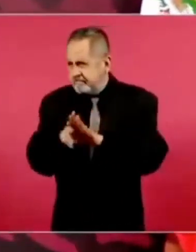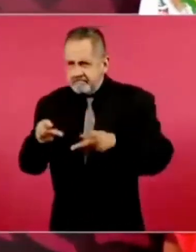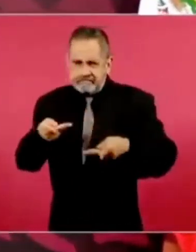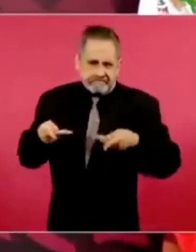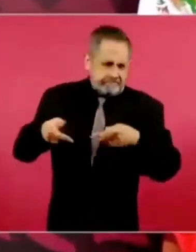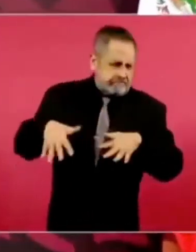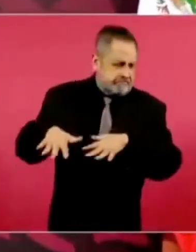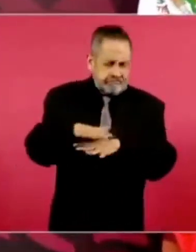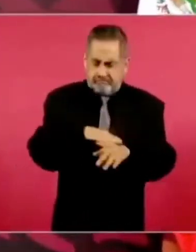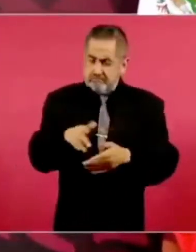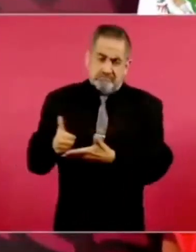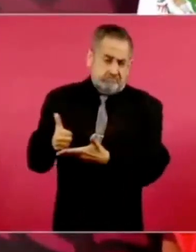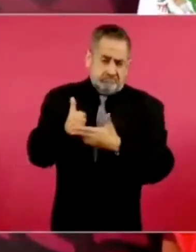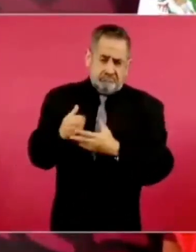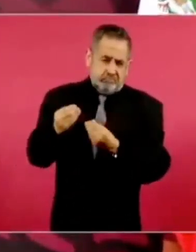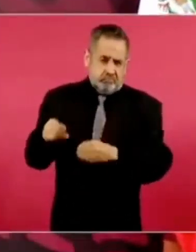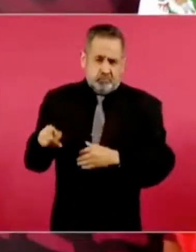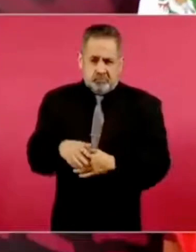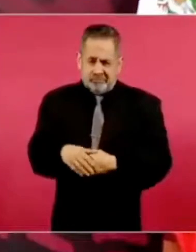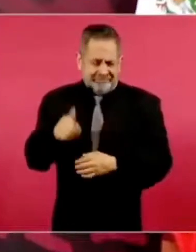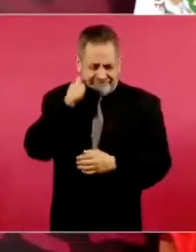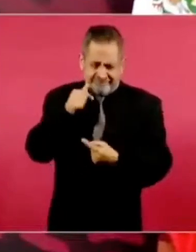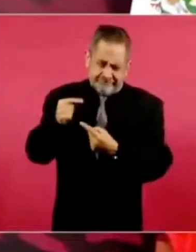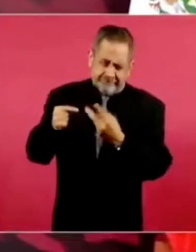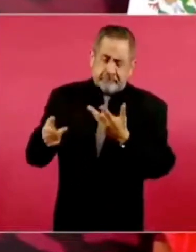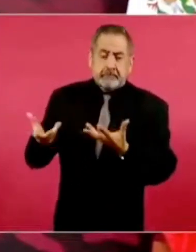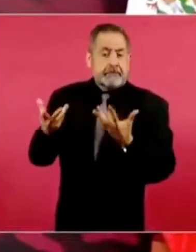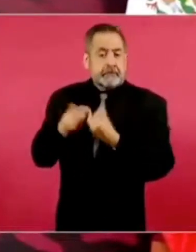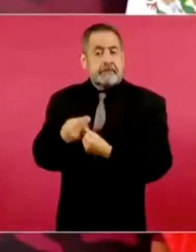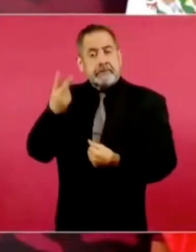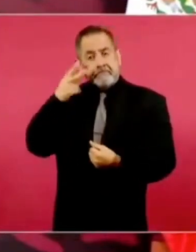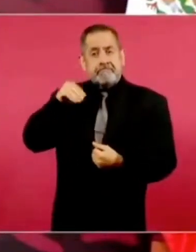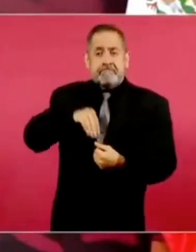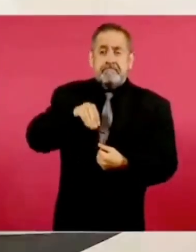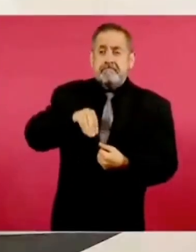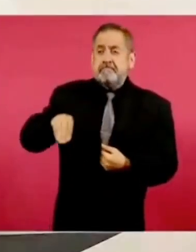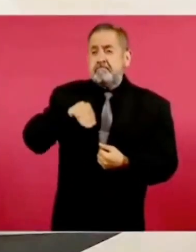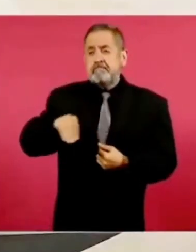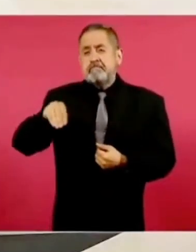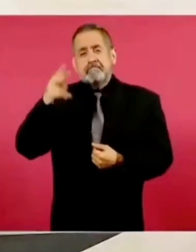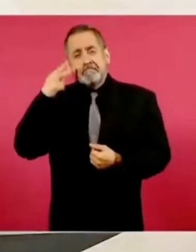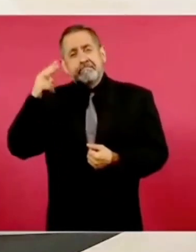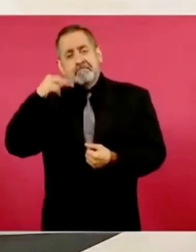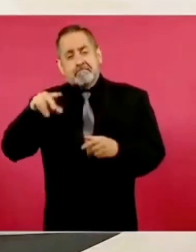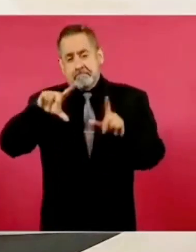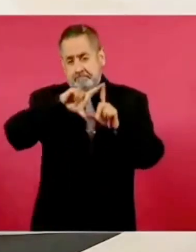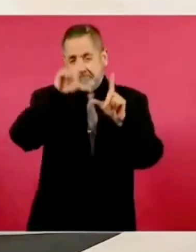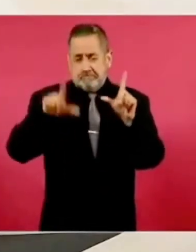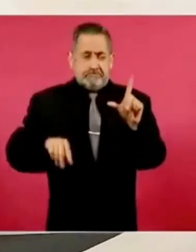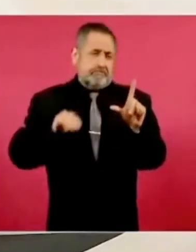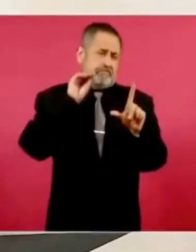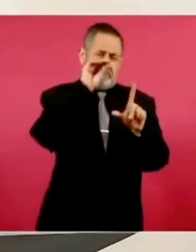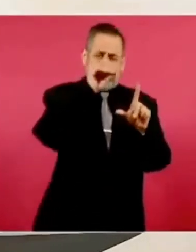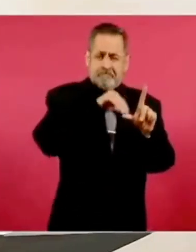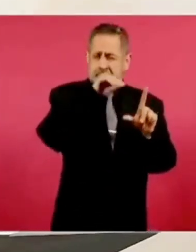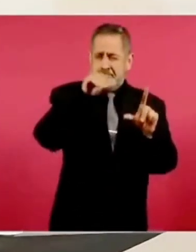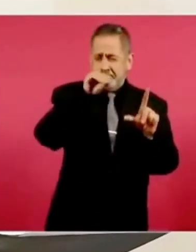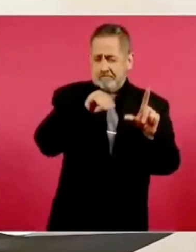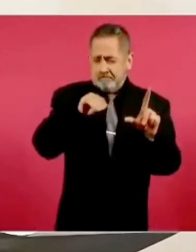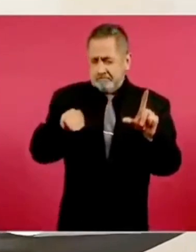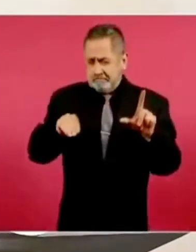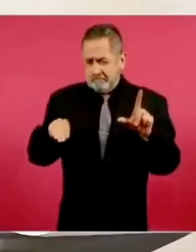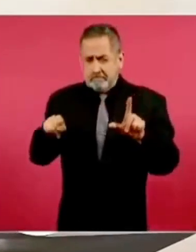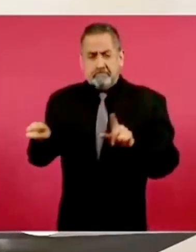me ayuda en todo el recorrido por México durante mucho